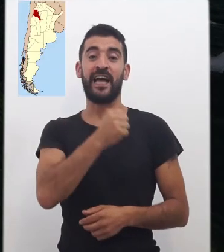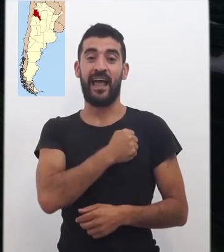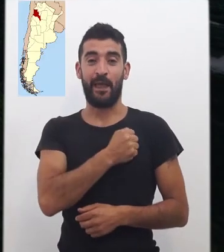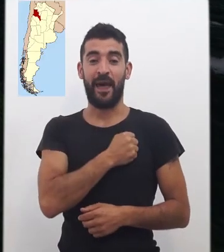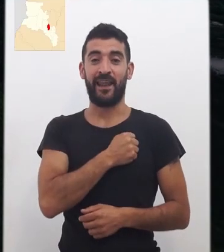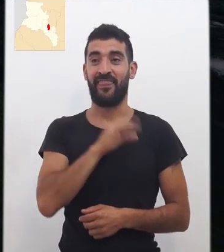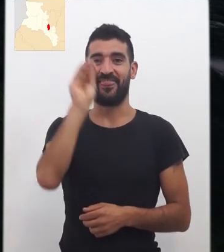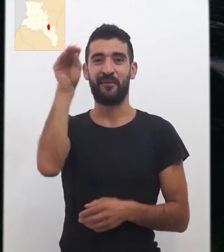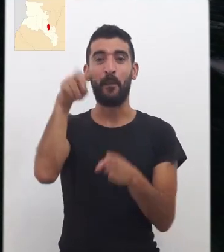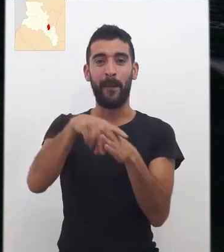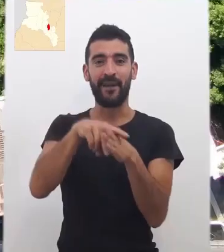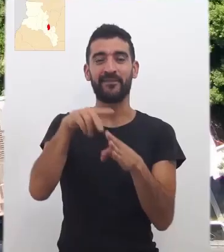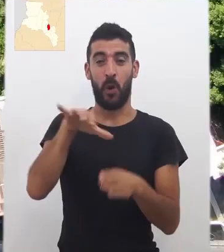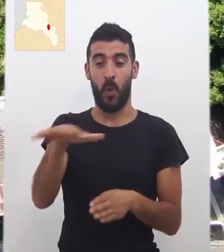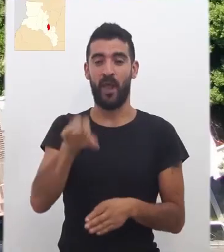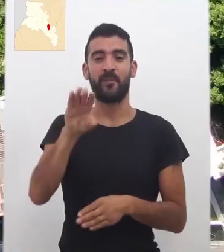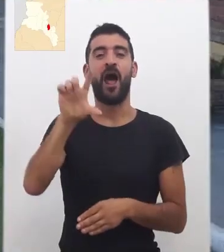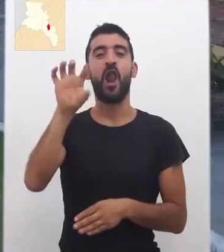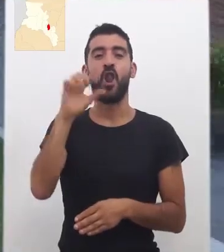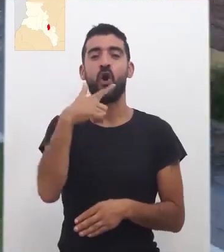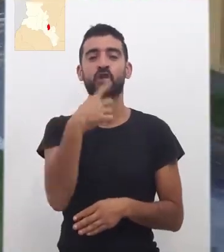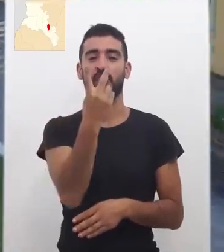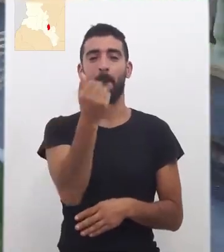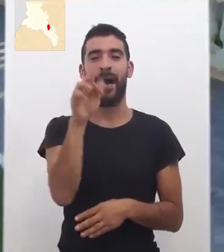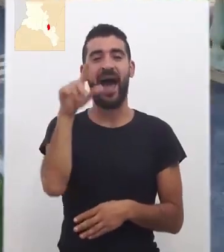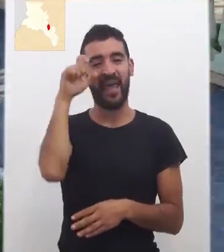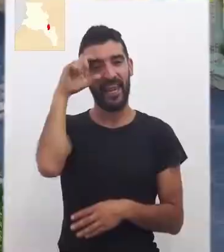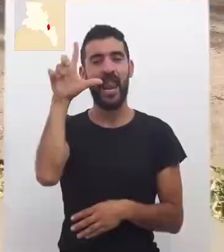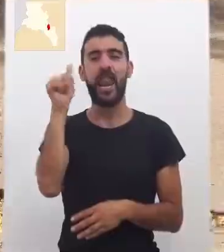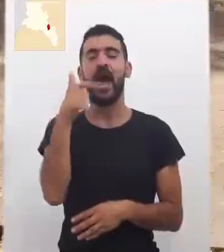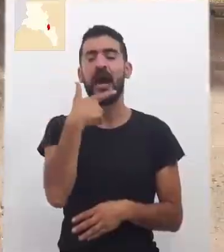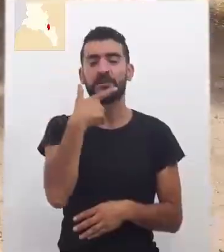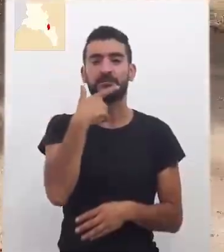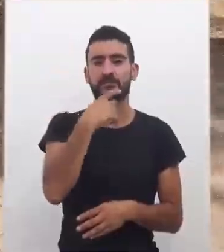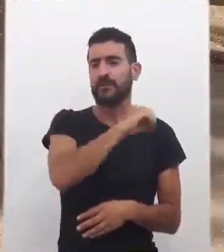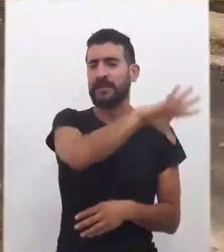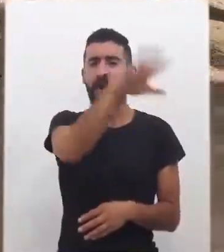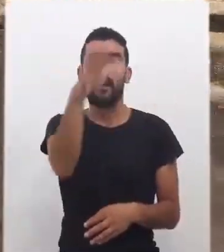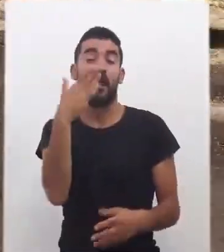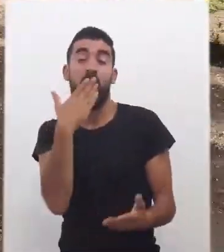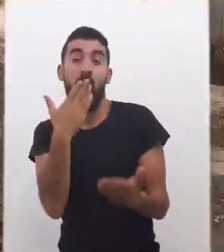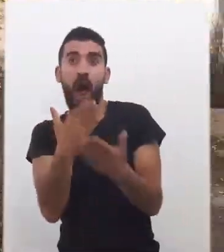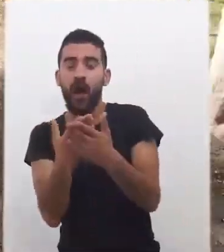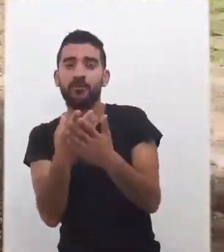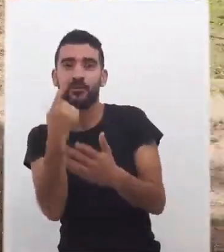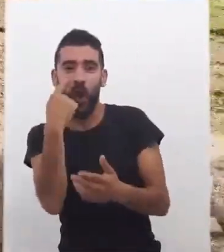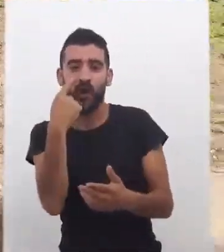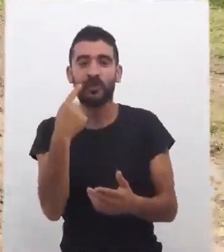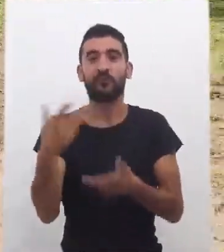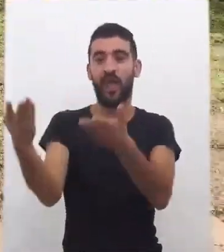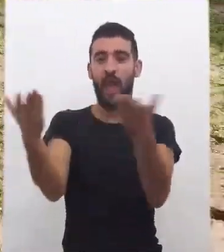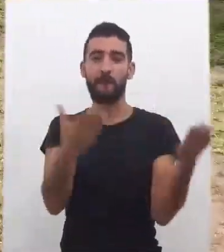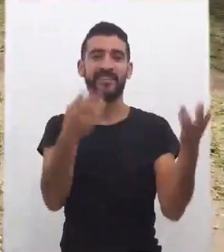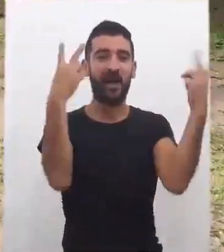Los Varela, tierra embateña de increíbles paisajes por descubrir, que te invita a recorrer sus